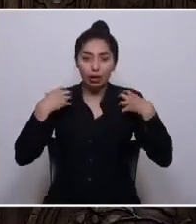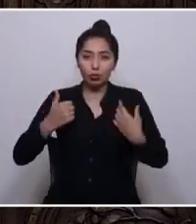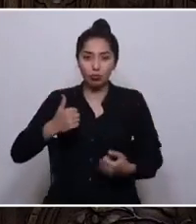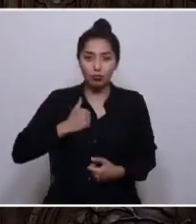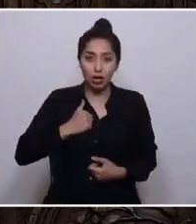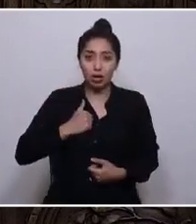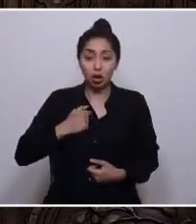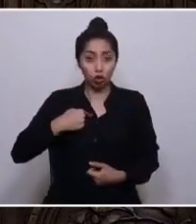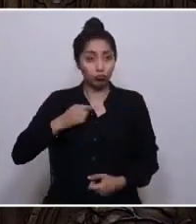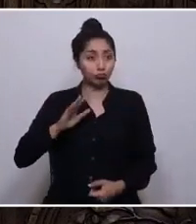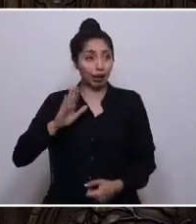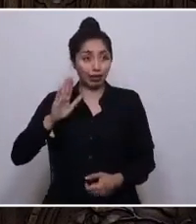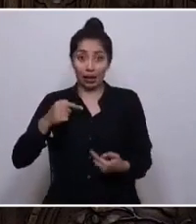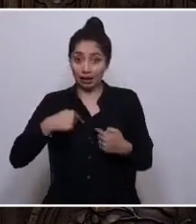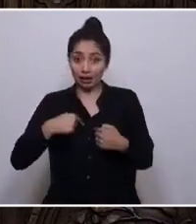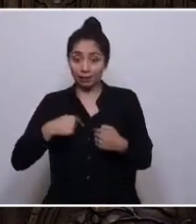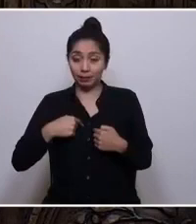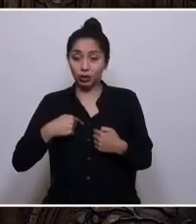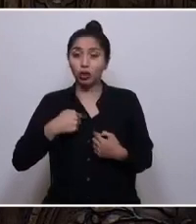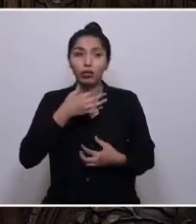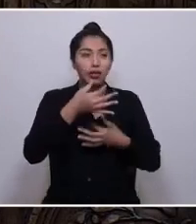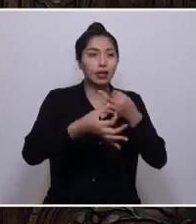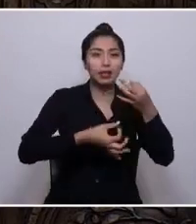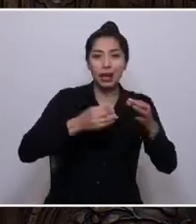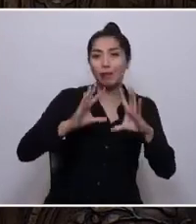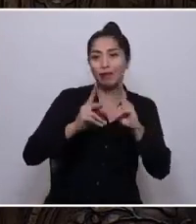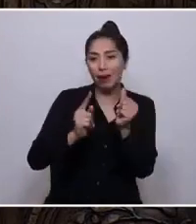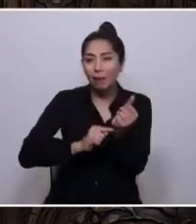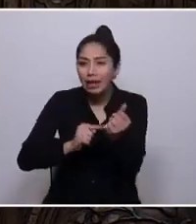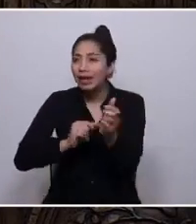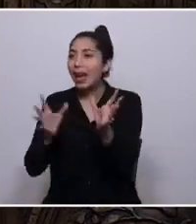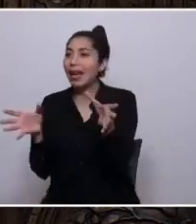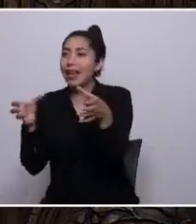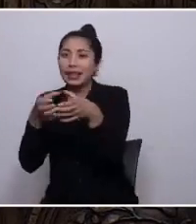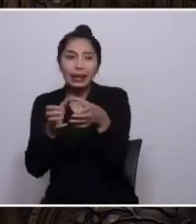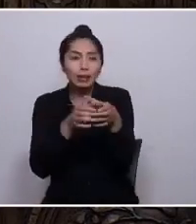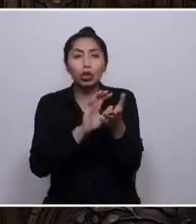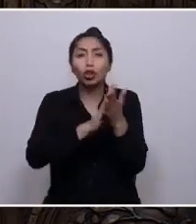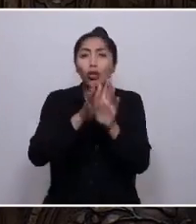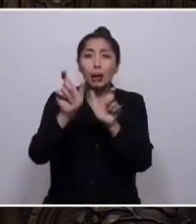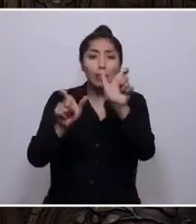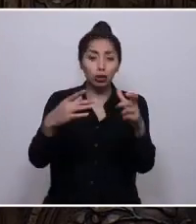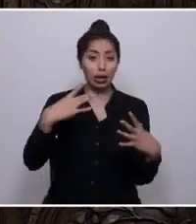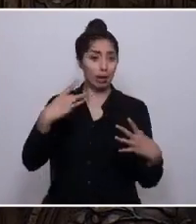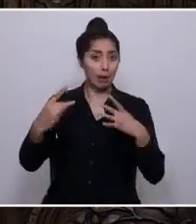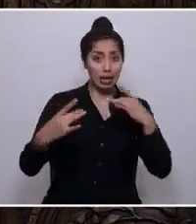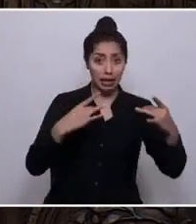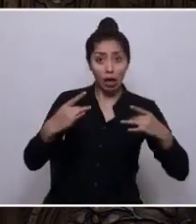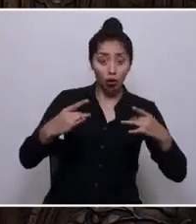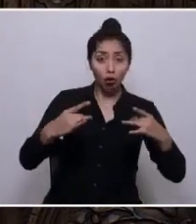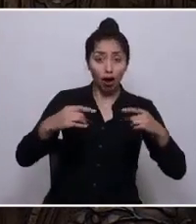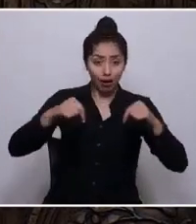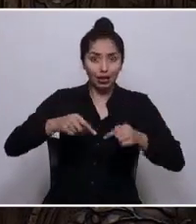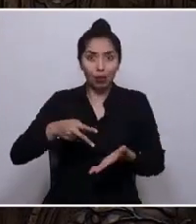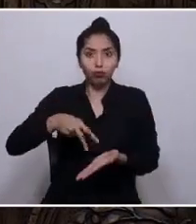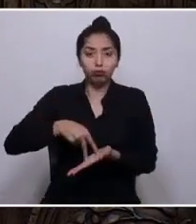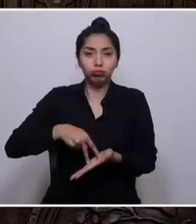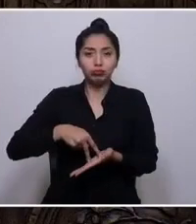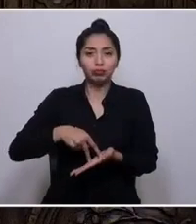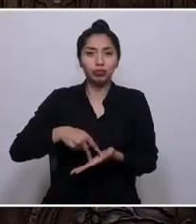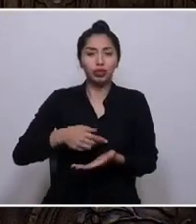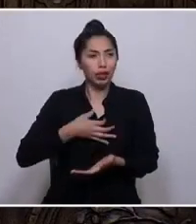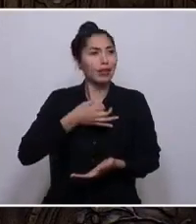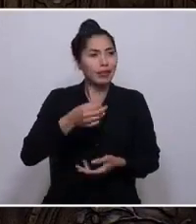oportunidad, le decía a mi familia, al equipo, a toda la gente que me puso aquí en este lugar, hagamos historia.